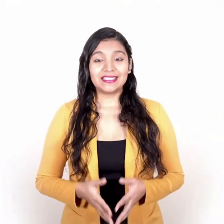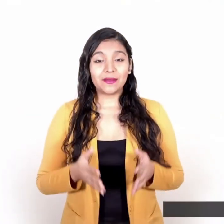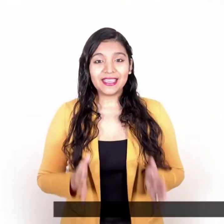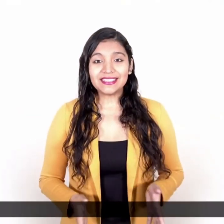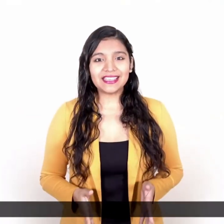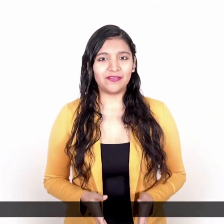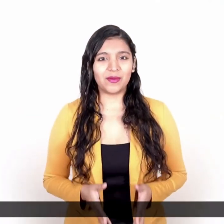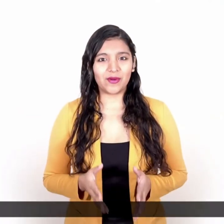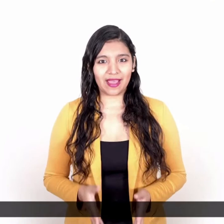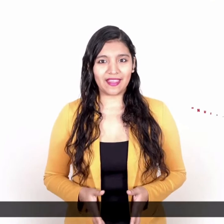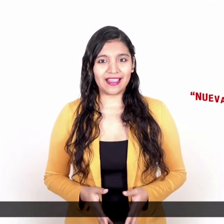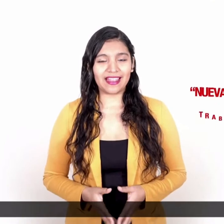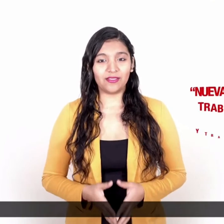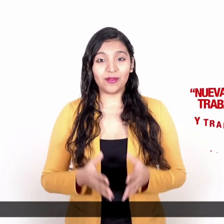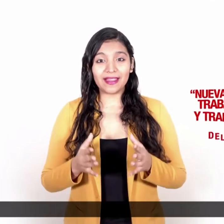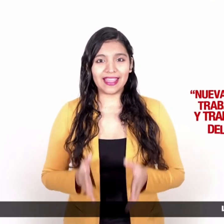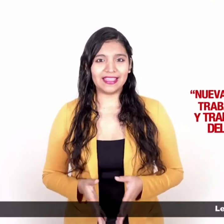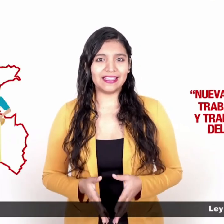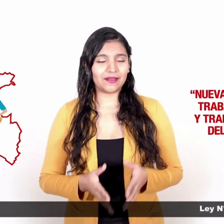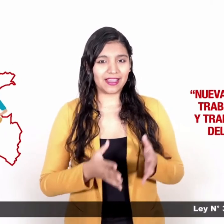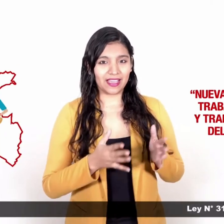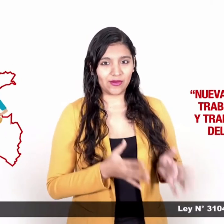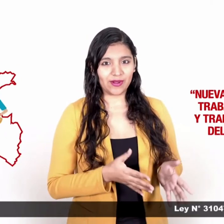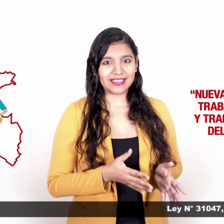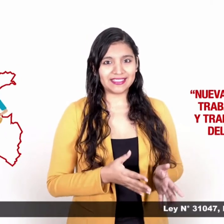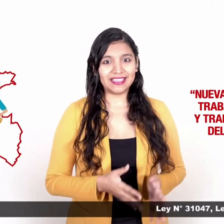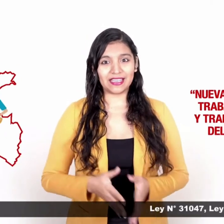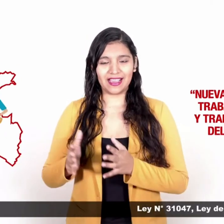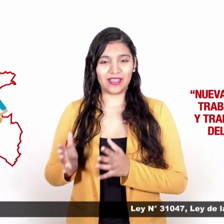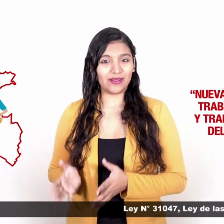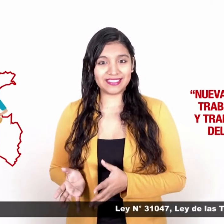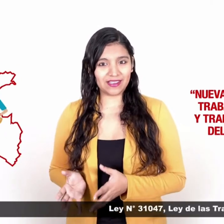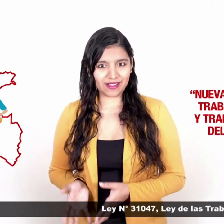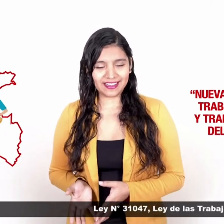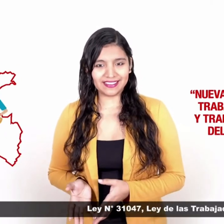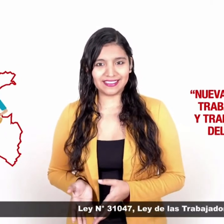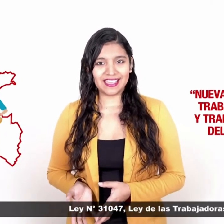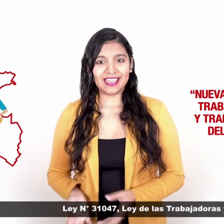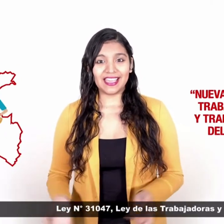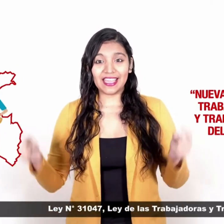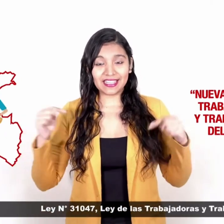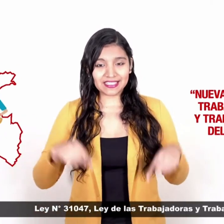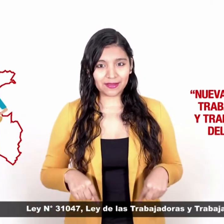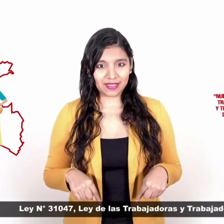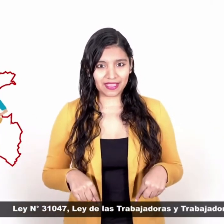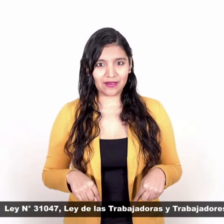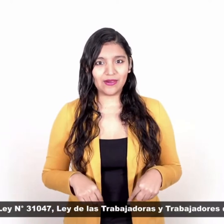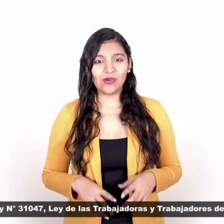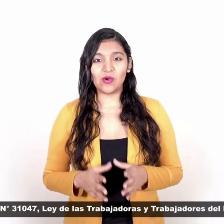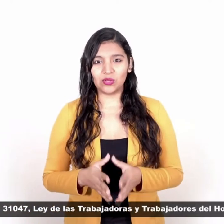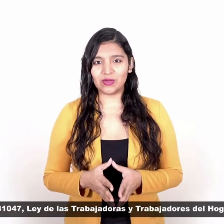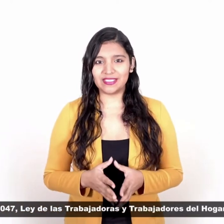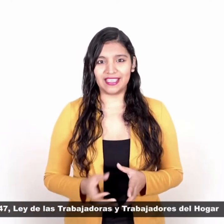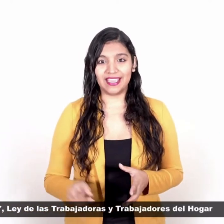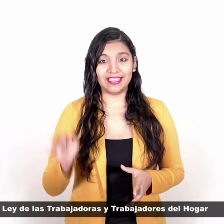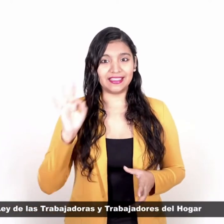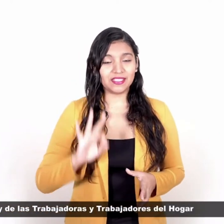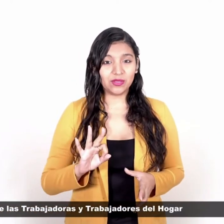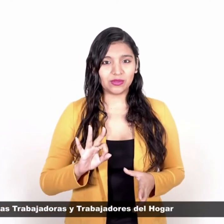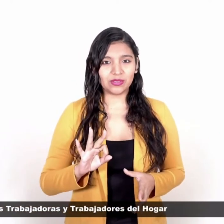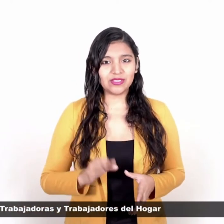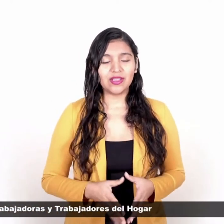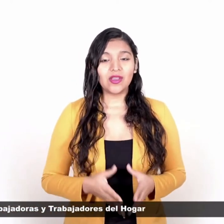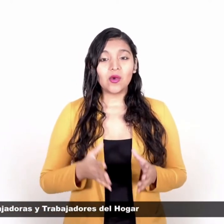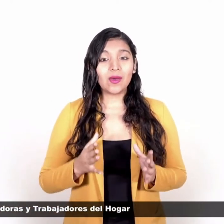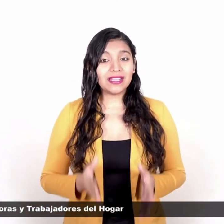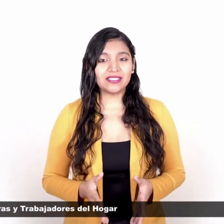Hola, ¿sabías que fue aprobada la nueva Ley de Trabajadoras y Trabajadores del Hogar? En este video, conoce en